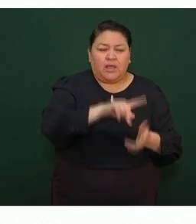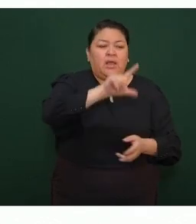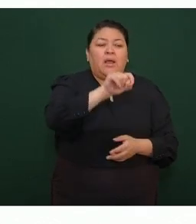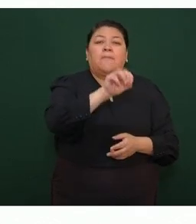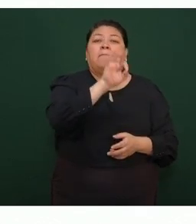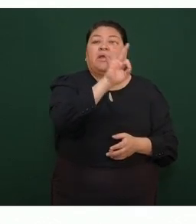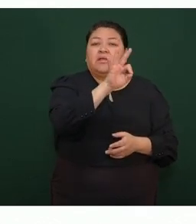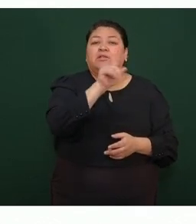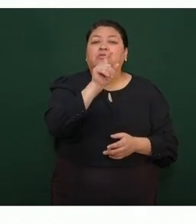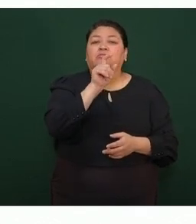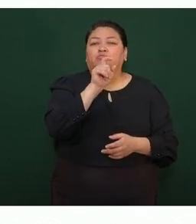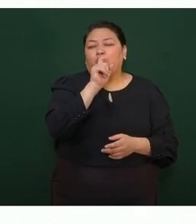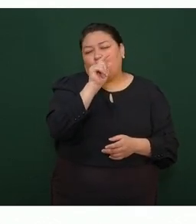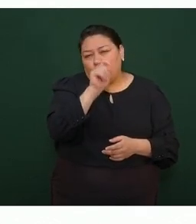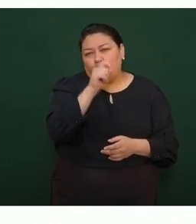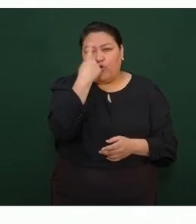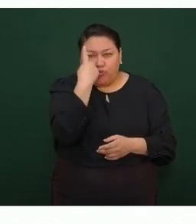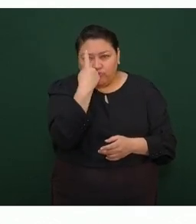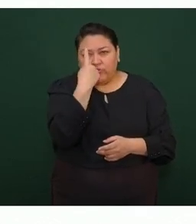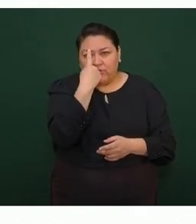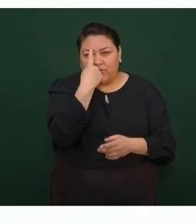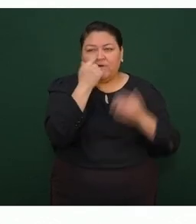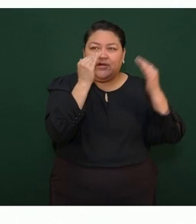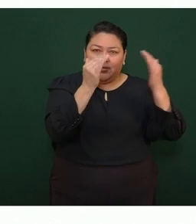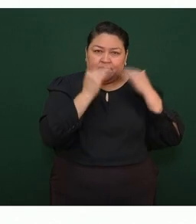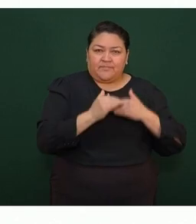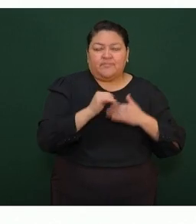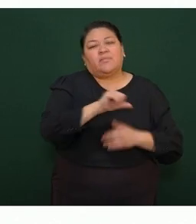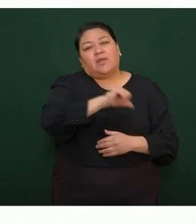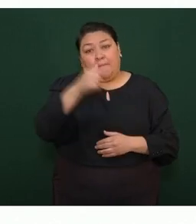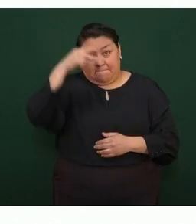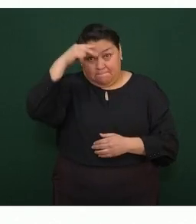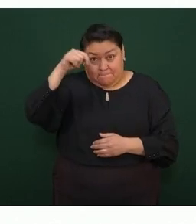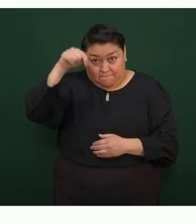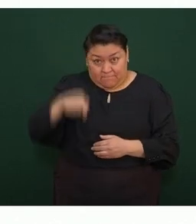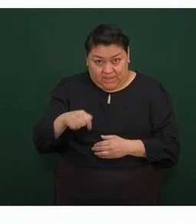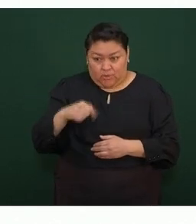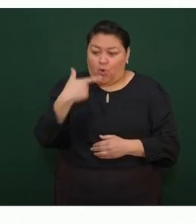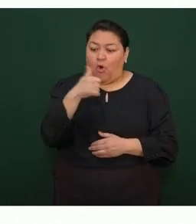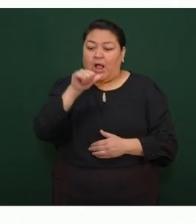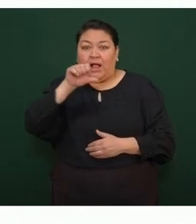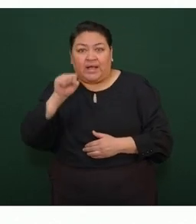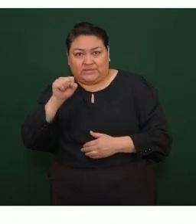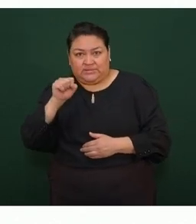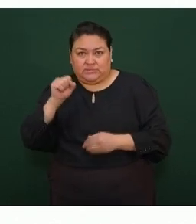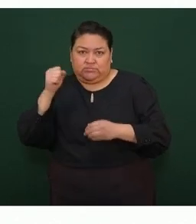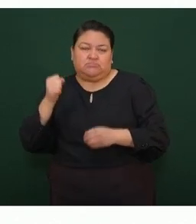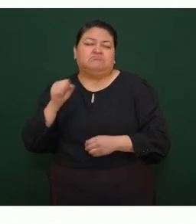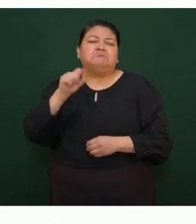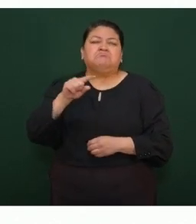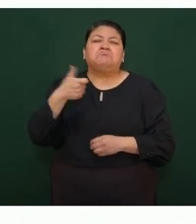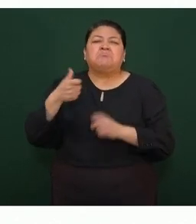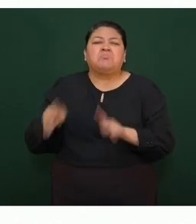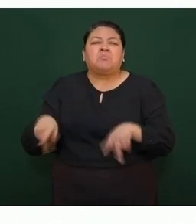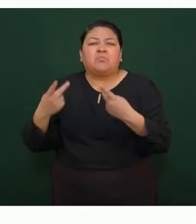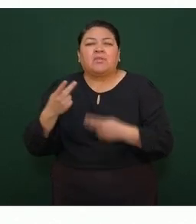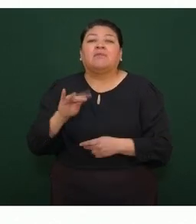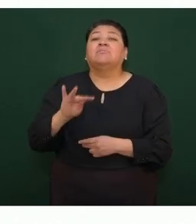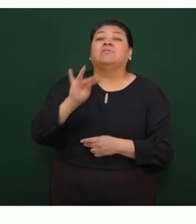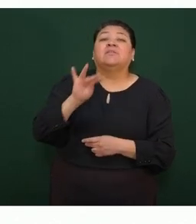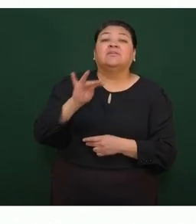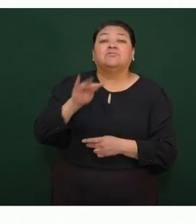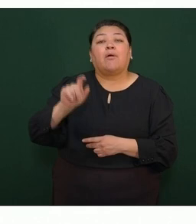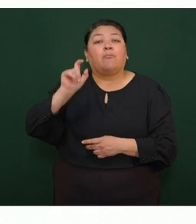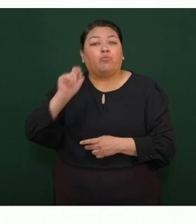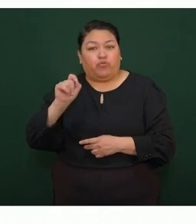23 pesos con un centavo, en nuestro país este tuvo un precio promedio de 19 pesos con